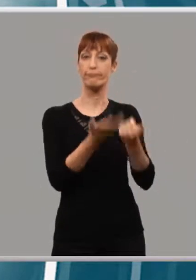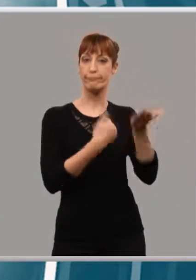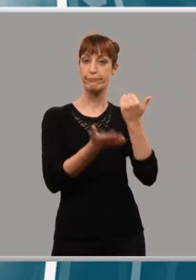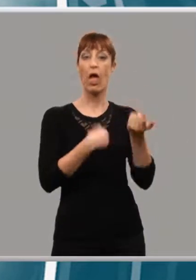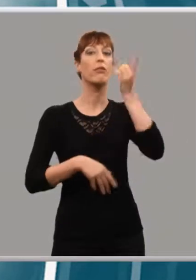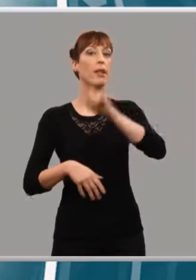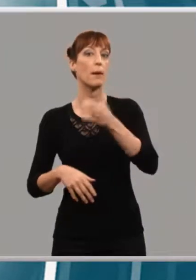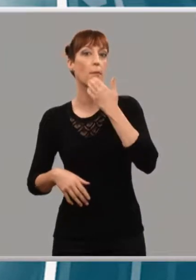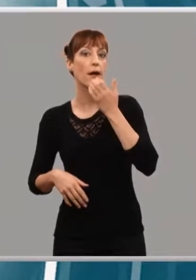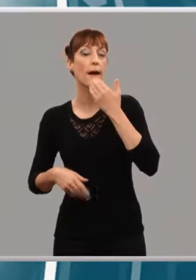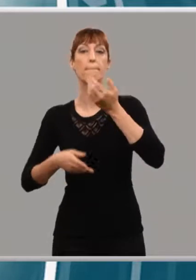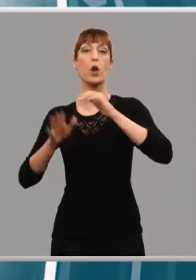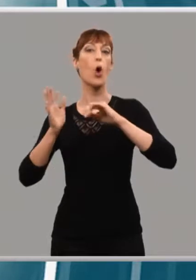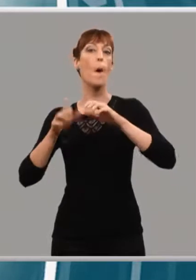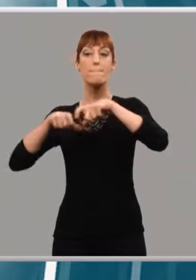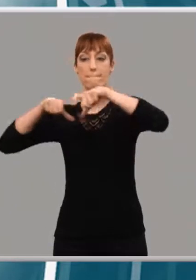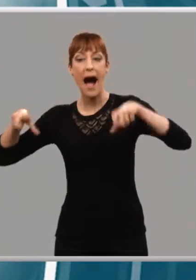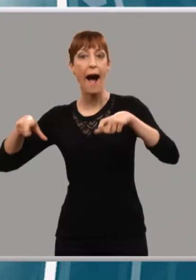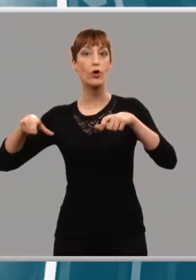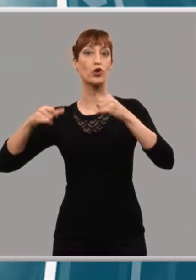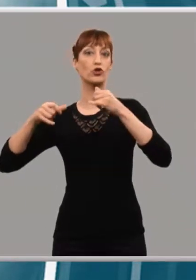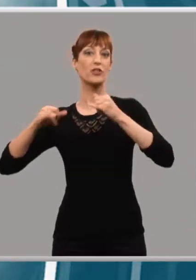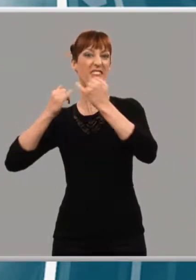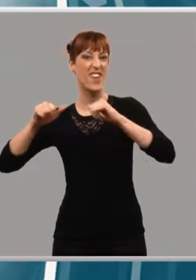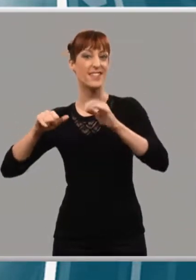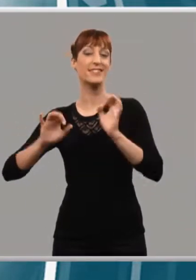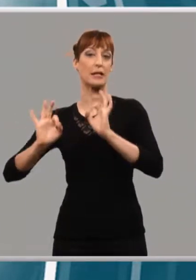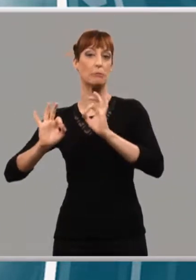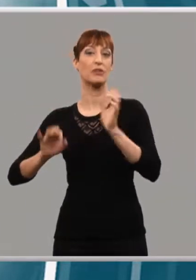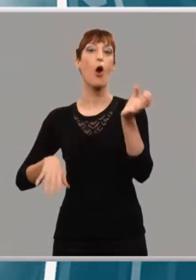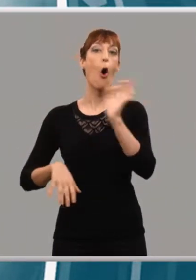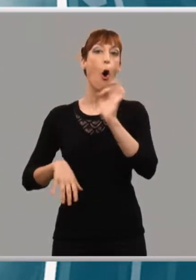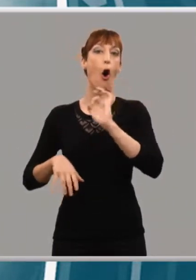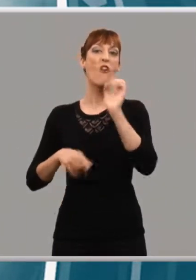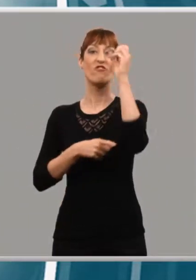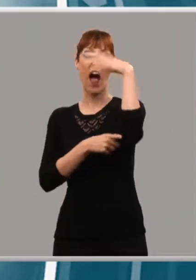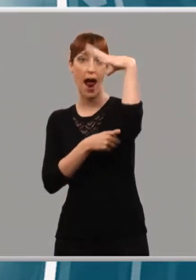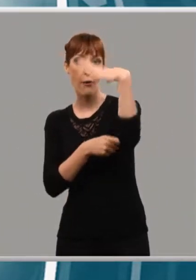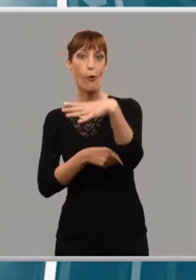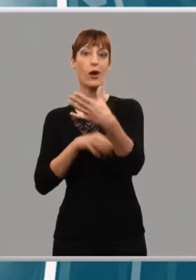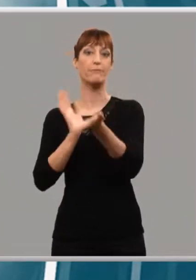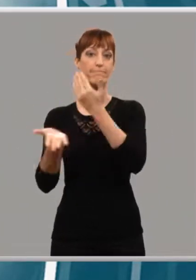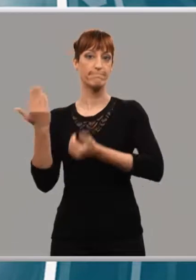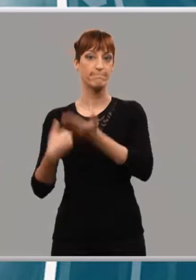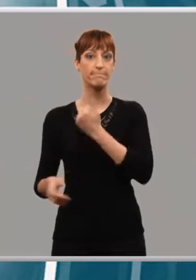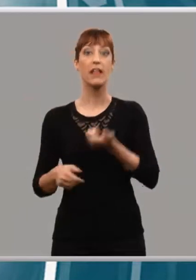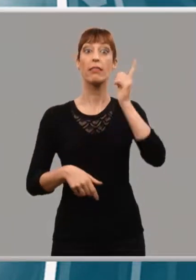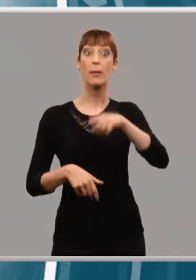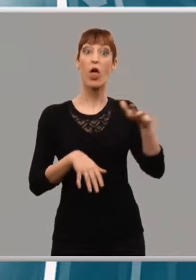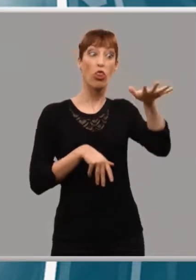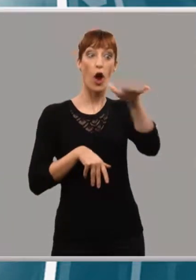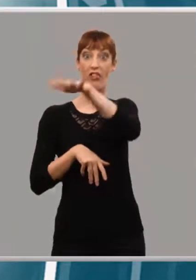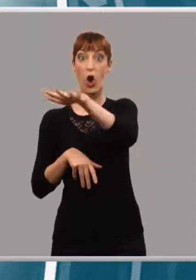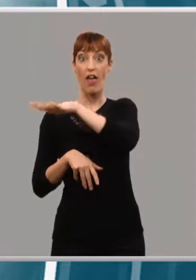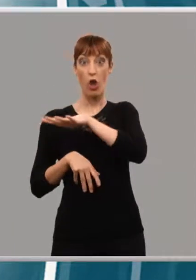juegos infantiles, bancos, farolas... Para esta labor se va a dividir la ciudad en cuatro zonas y cada semana se va a